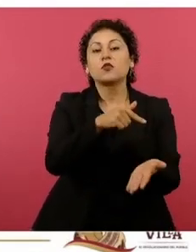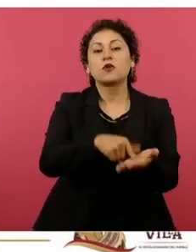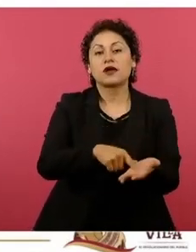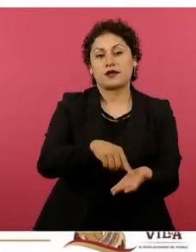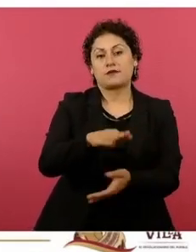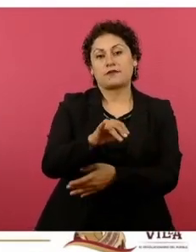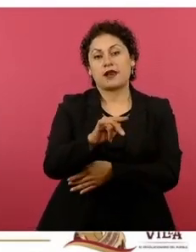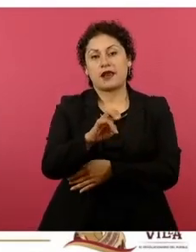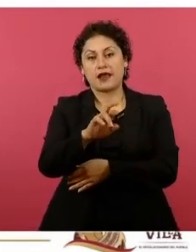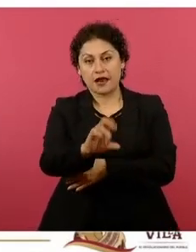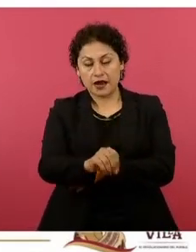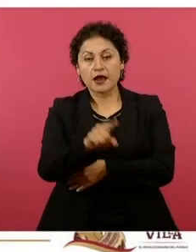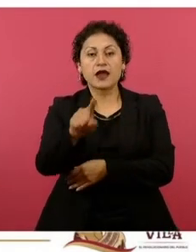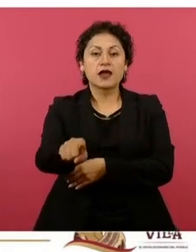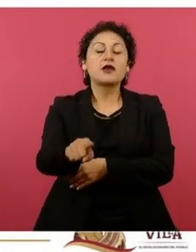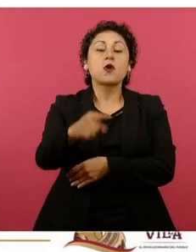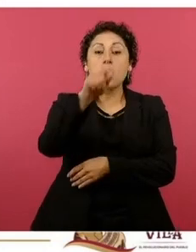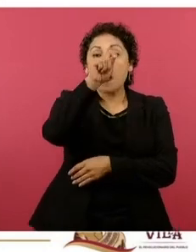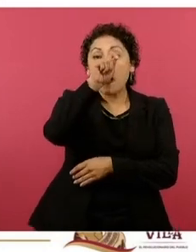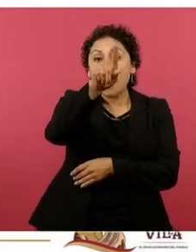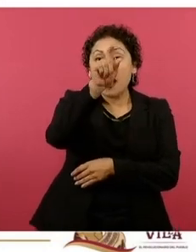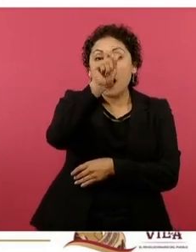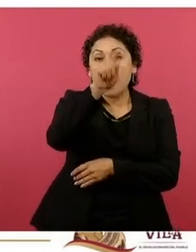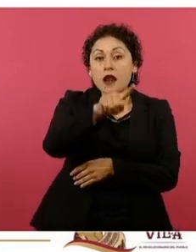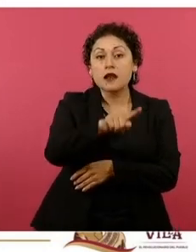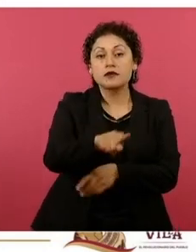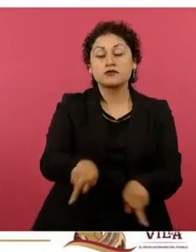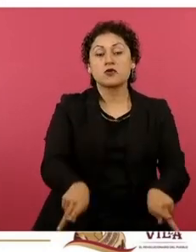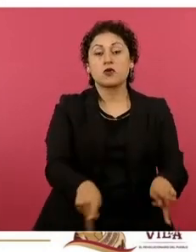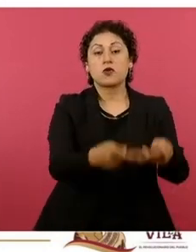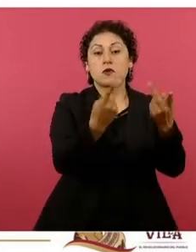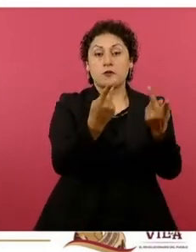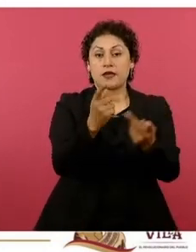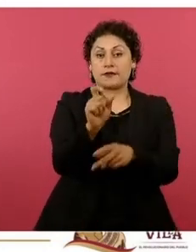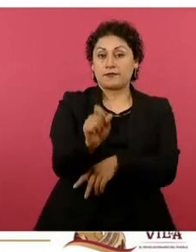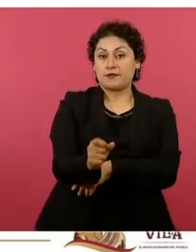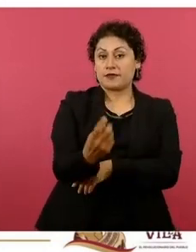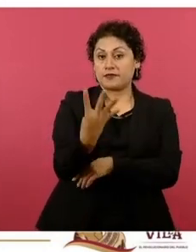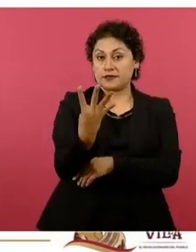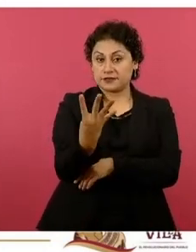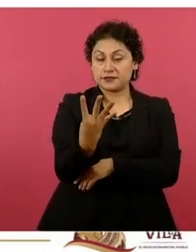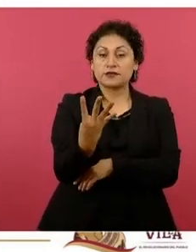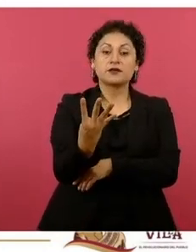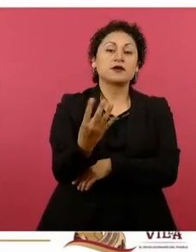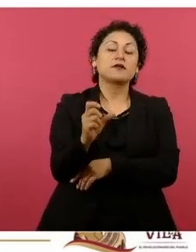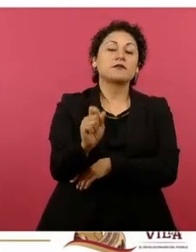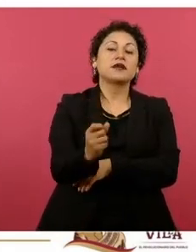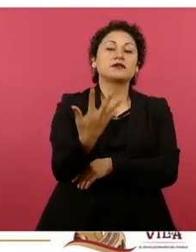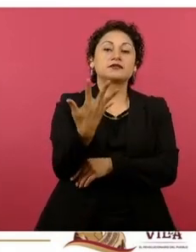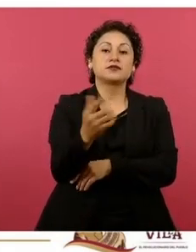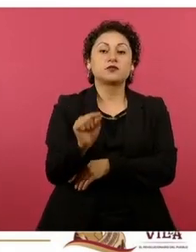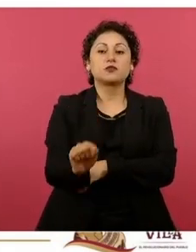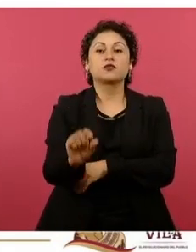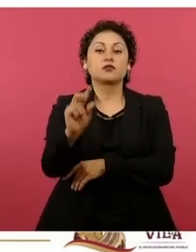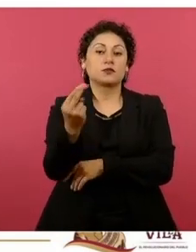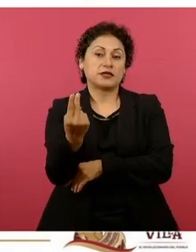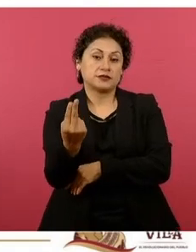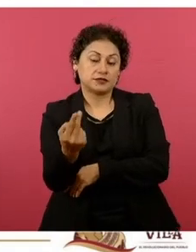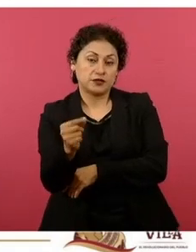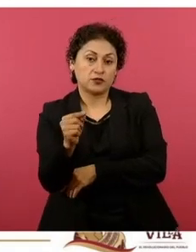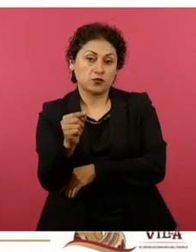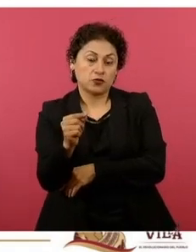en Zapopan, Jalisco, que está dando el litro de diésel a 25 pesos con 25 centavos.